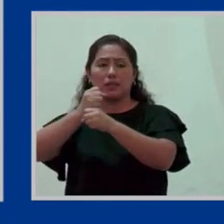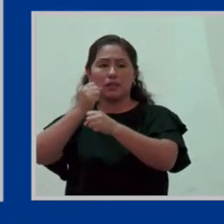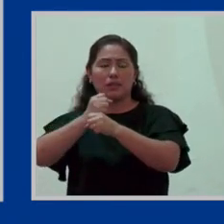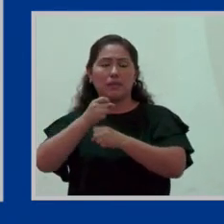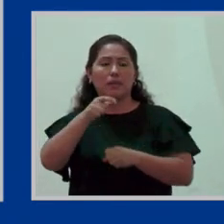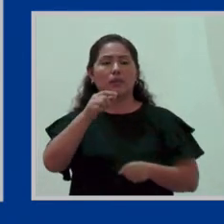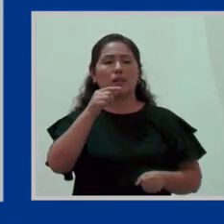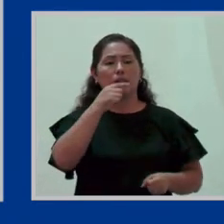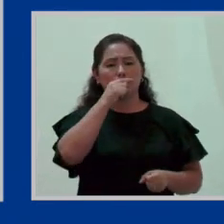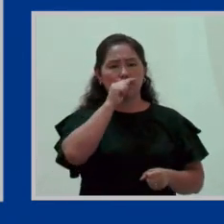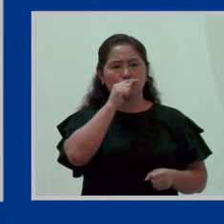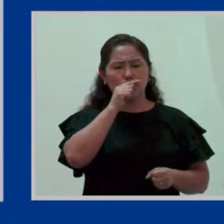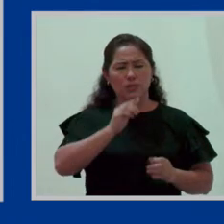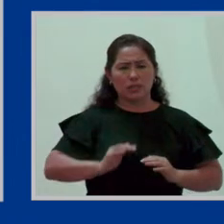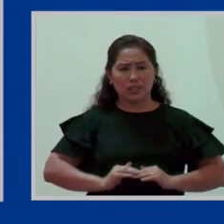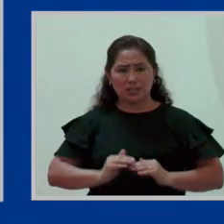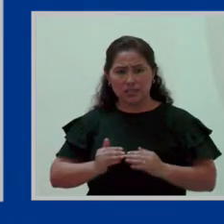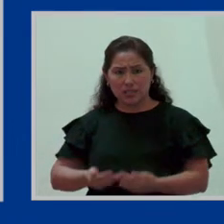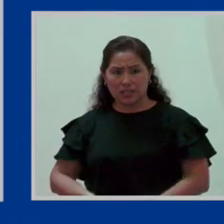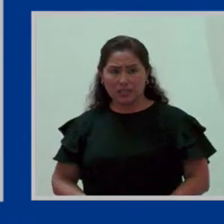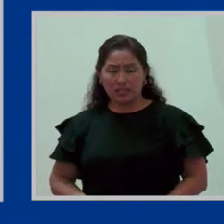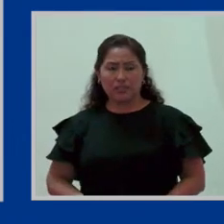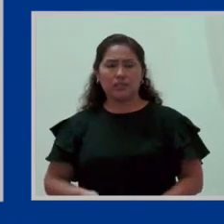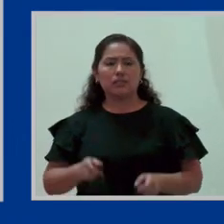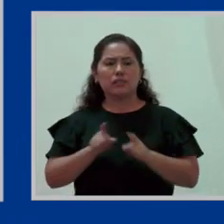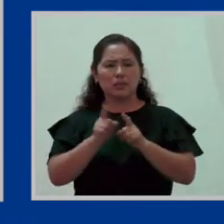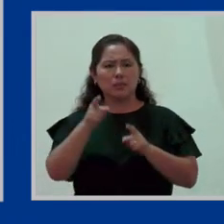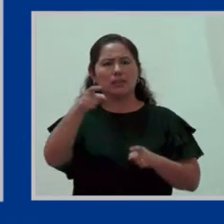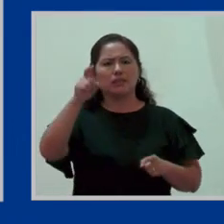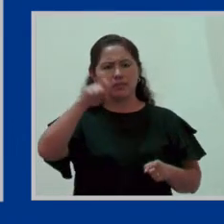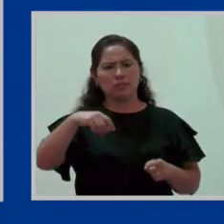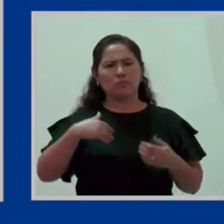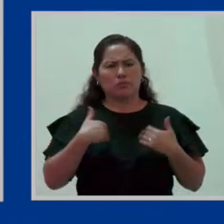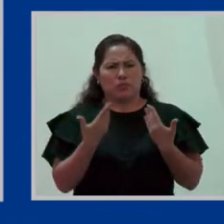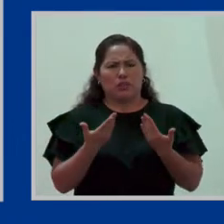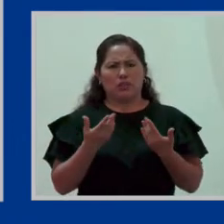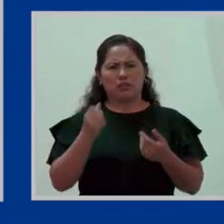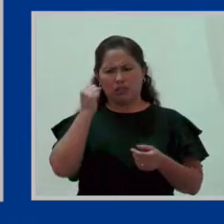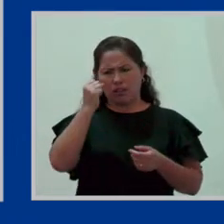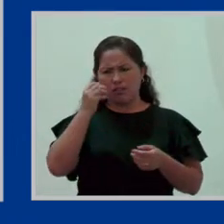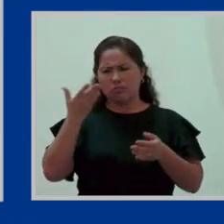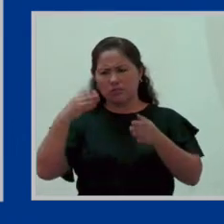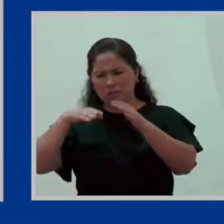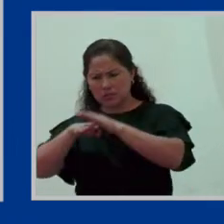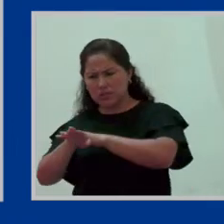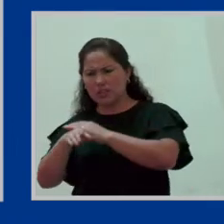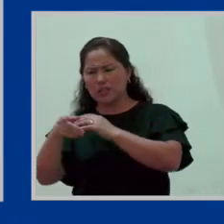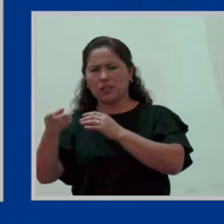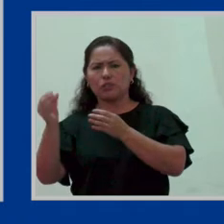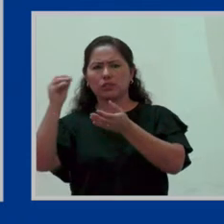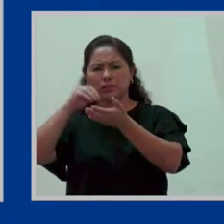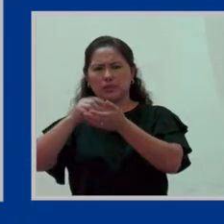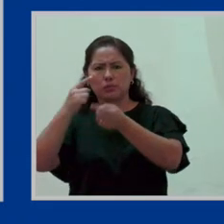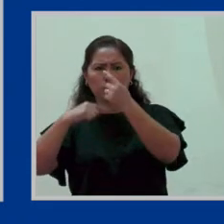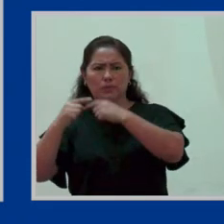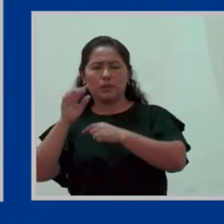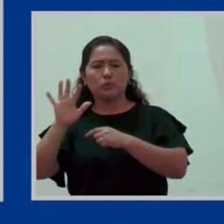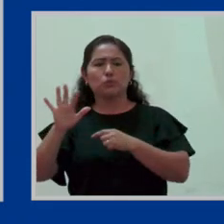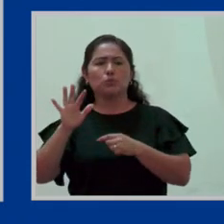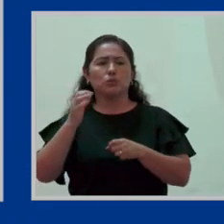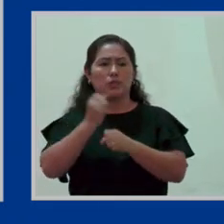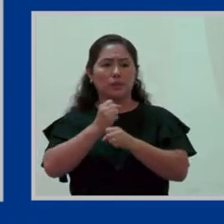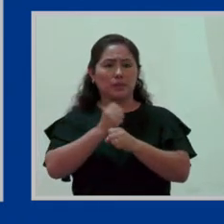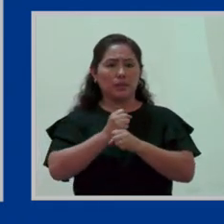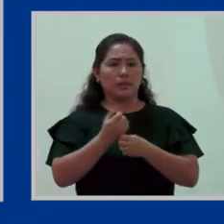gestantes tienen derecho a poder retornar luego del parto, luego de su licencia postnatal, a